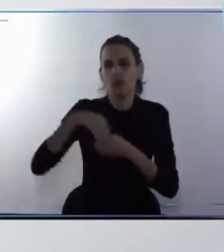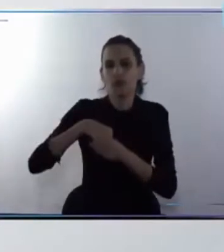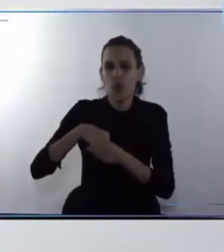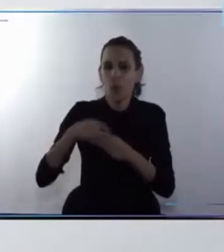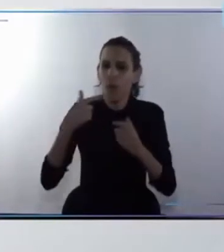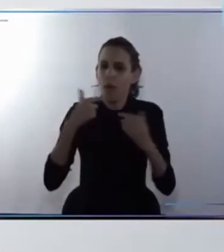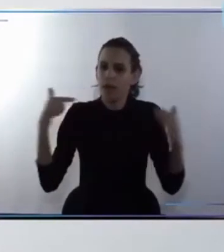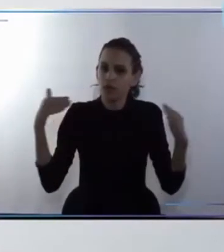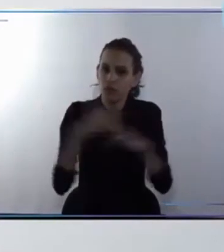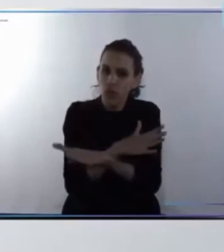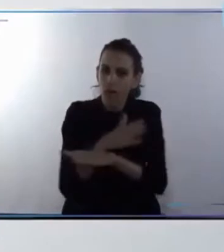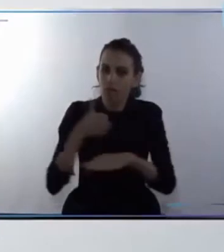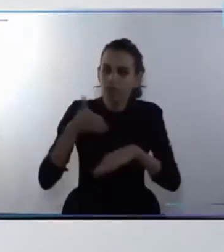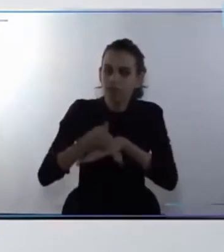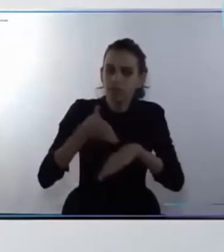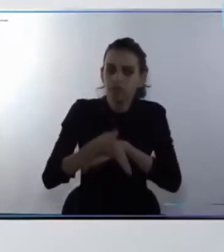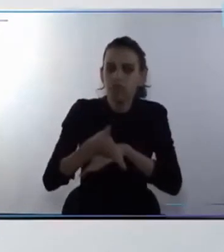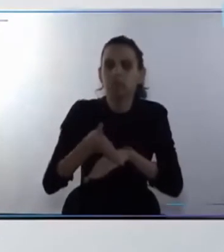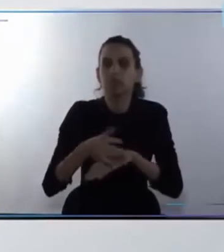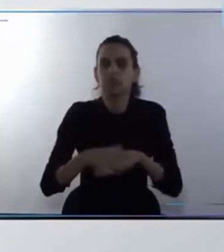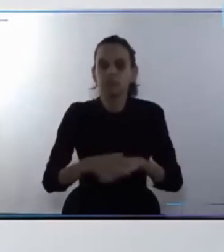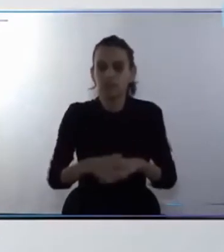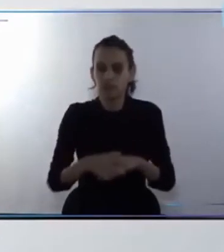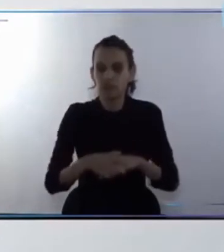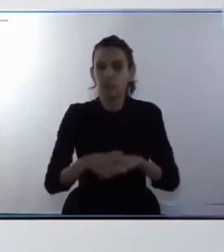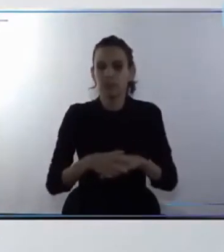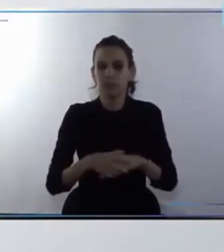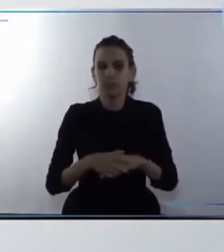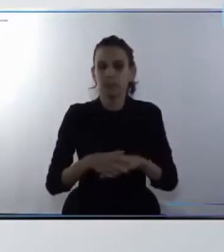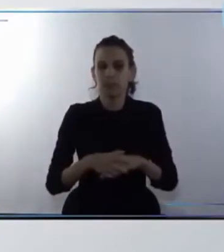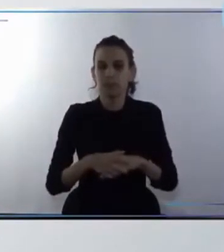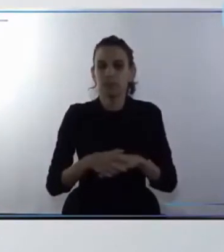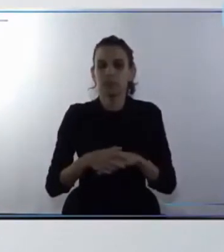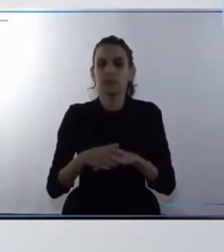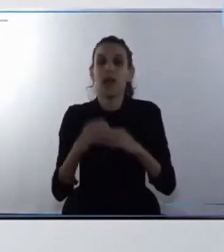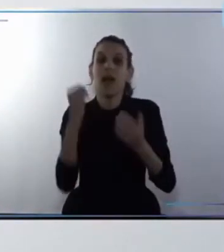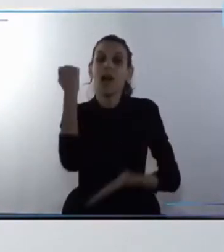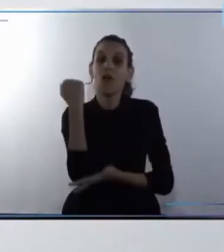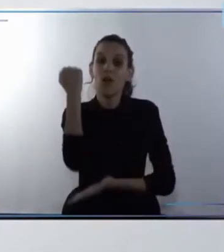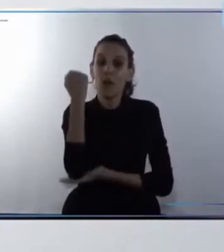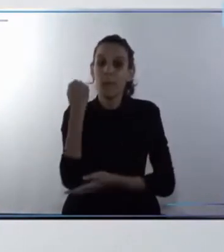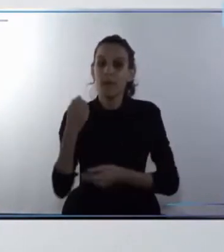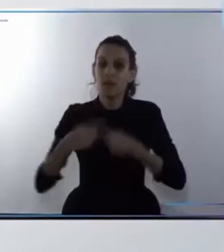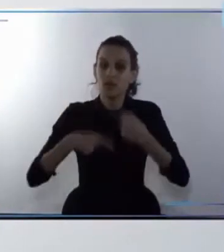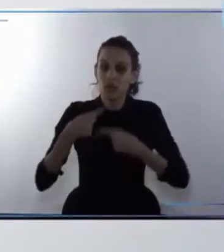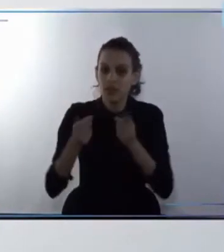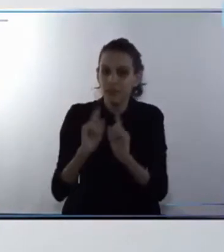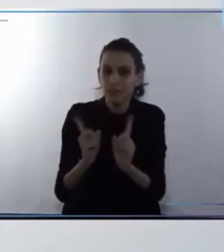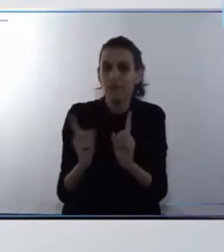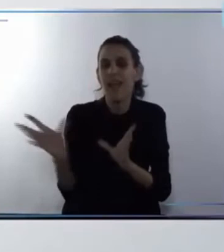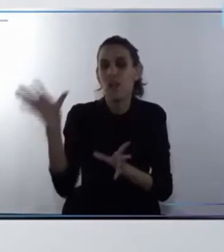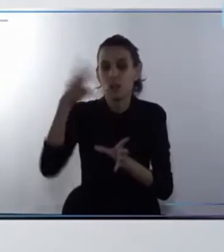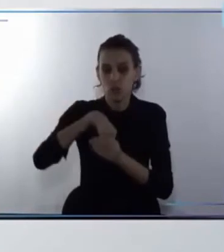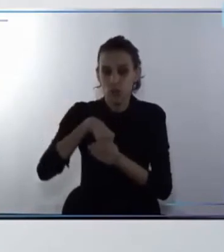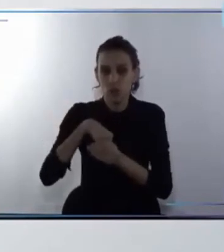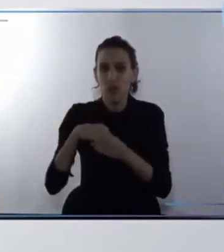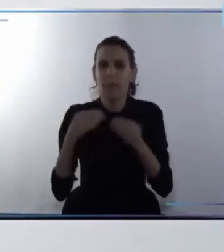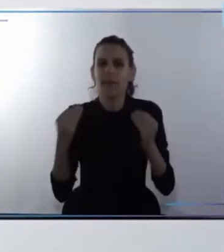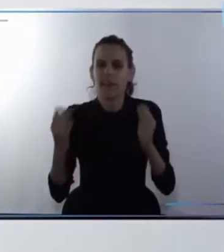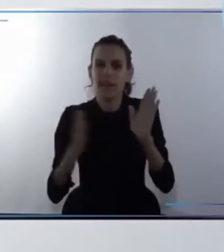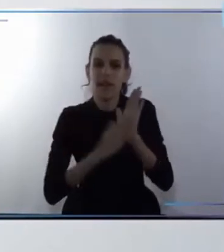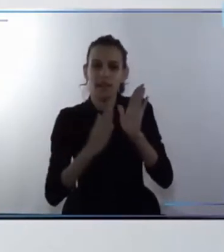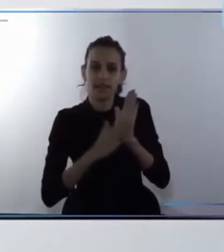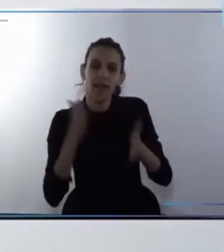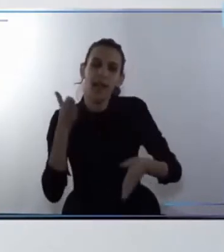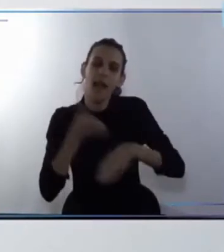productivo sin dejar a nadie atrás una economía sostenible e inclusiva que garantice el acceso a